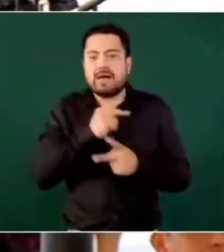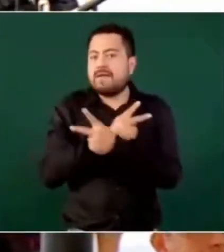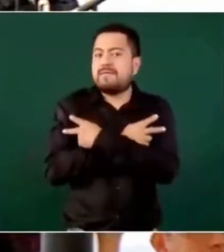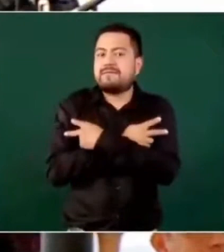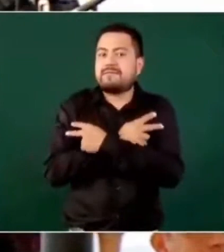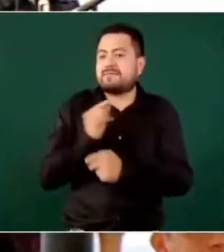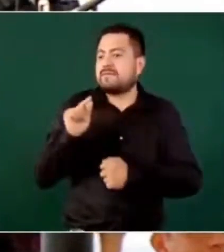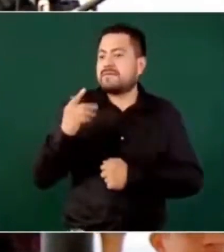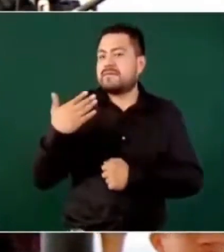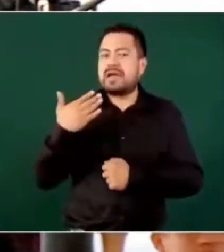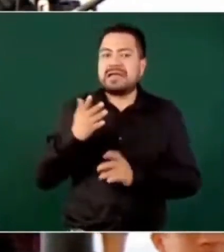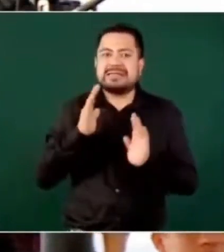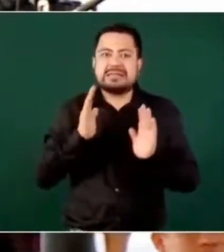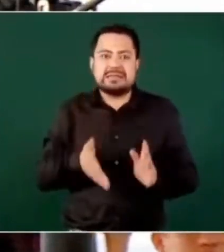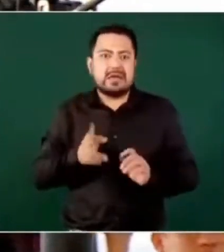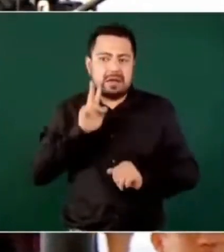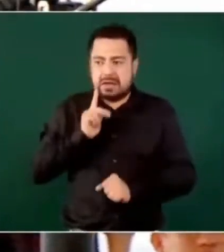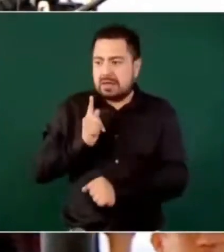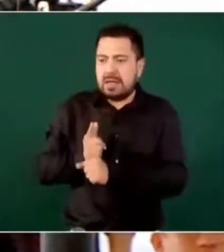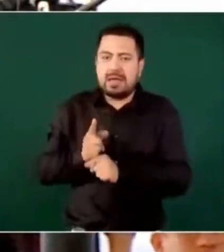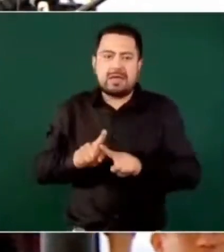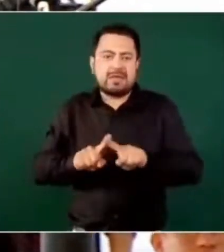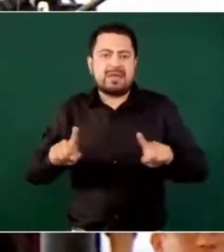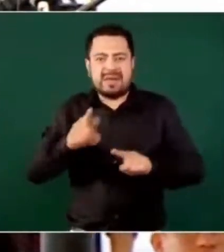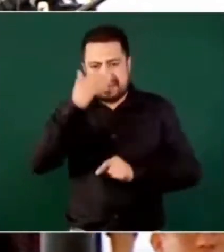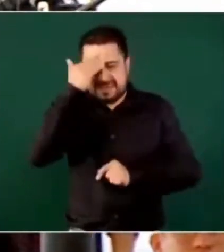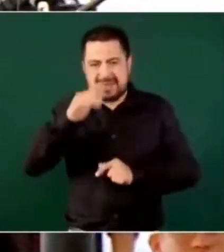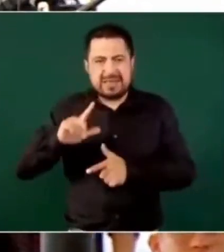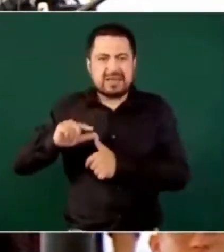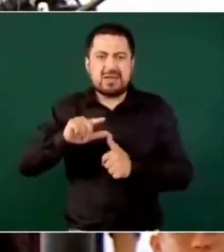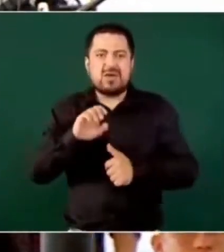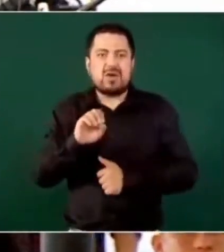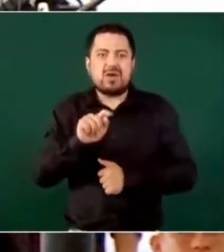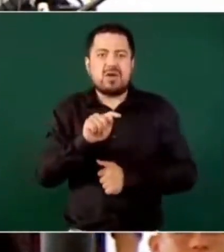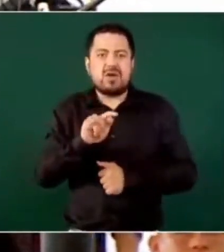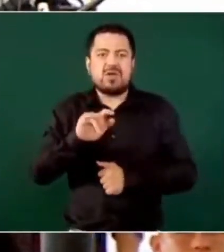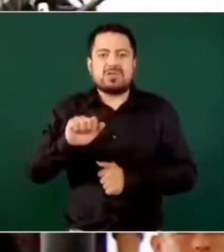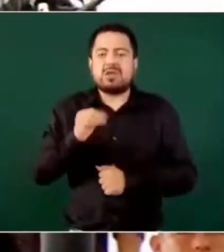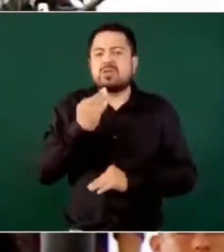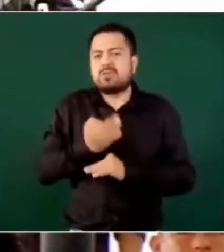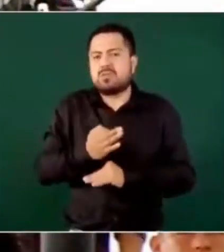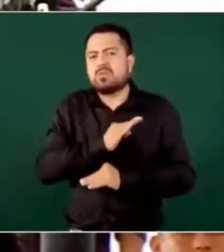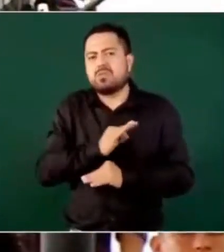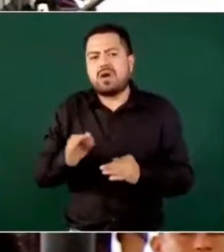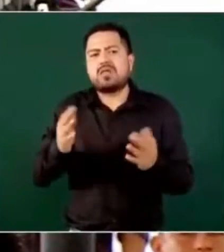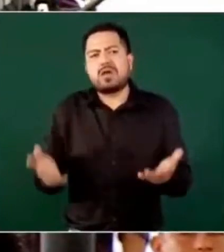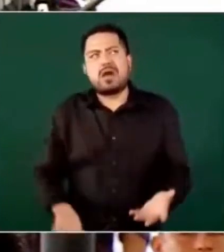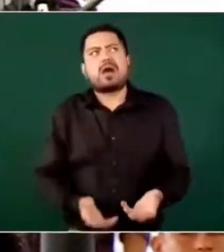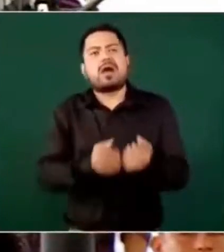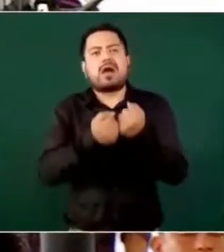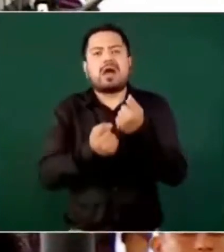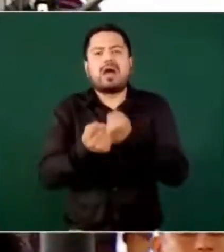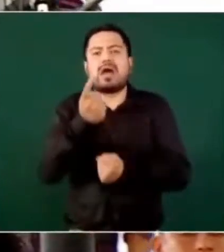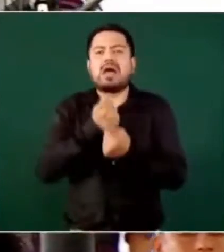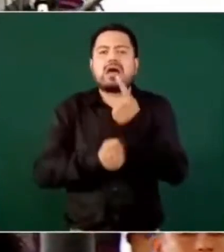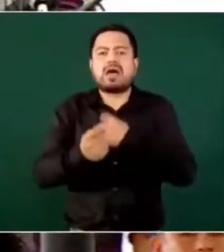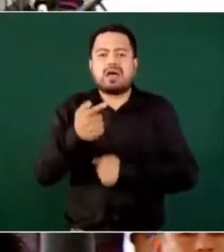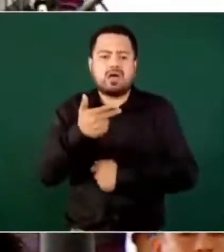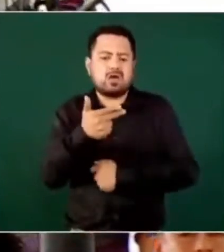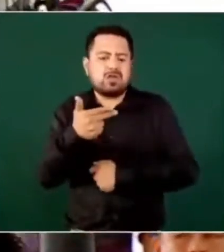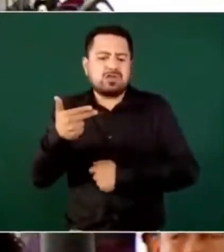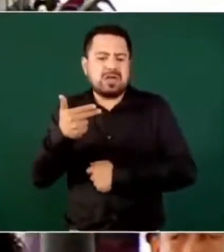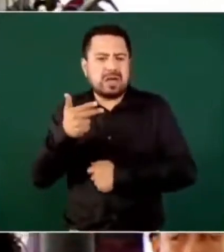ya ve que fue diferente por el asunto del huracán Otis, se pudieron recuperar algunas habitaciones de hoteles, estuvo lleno el puerto.